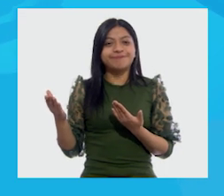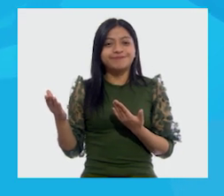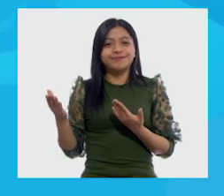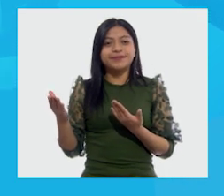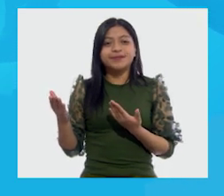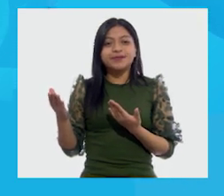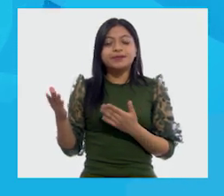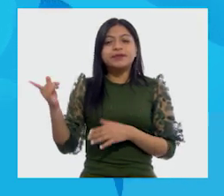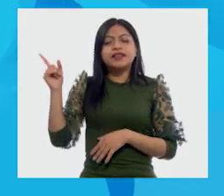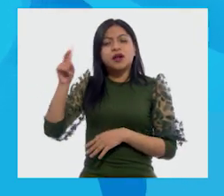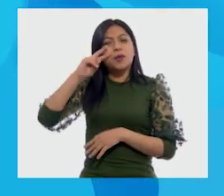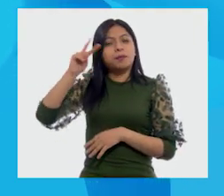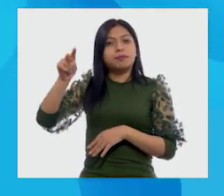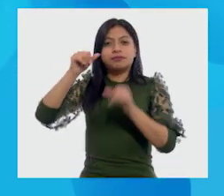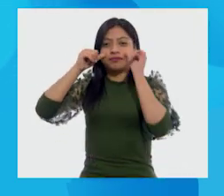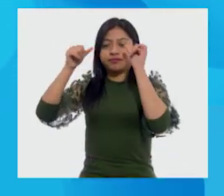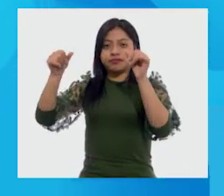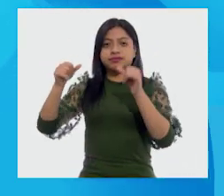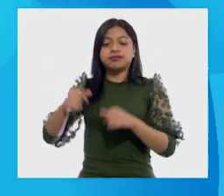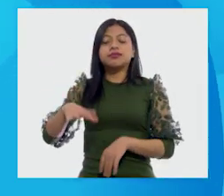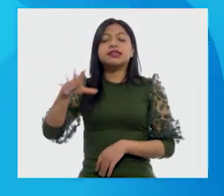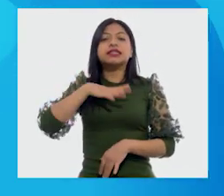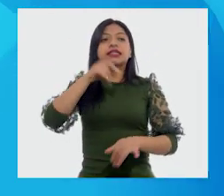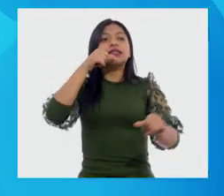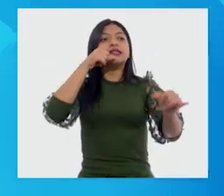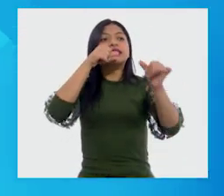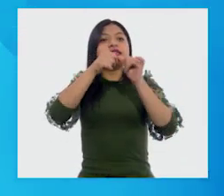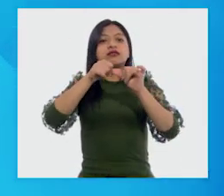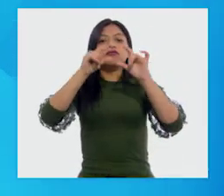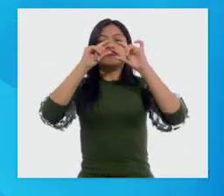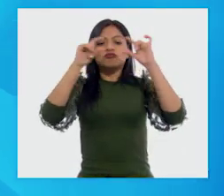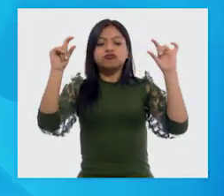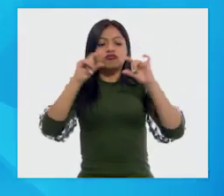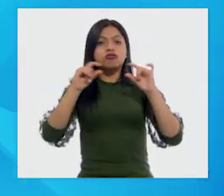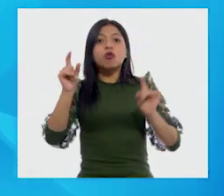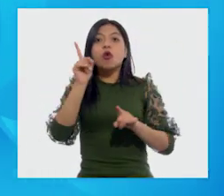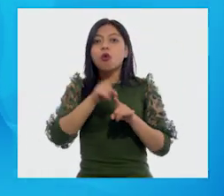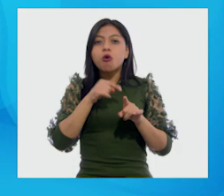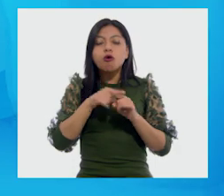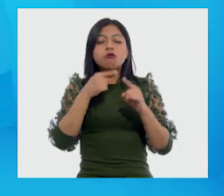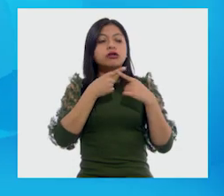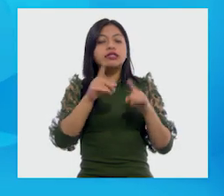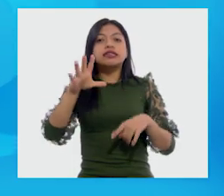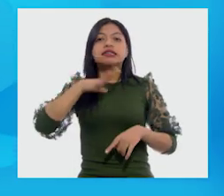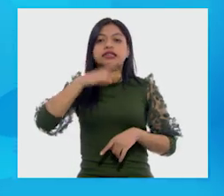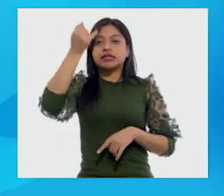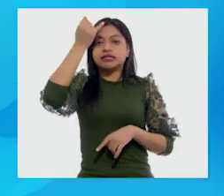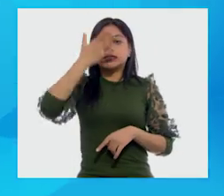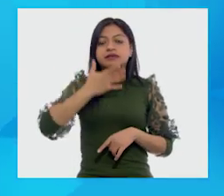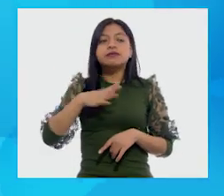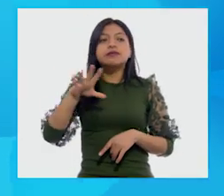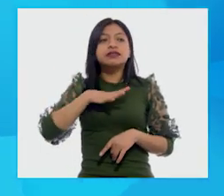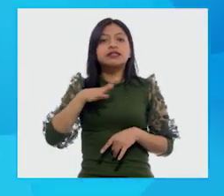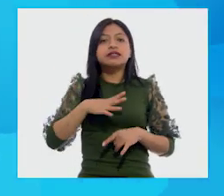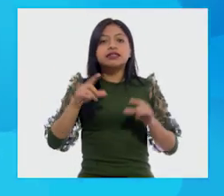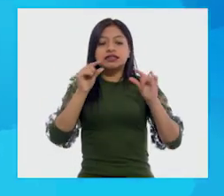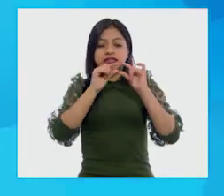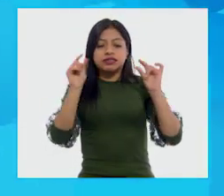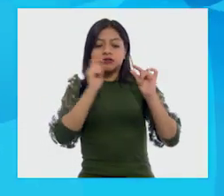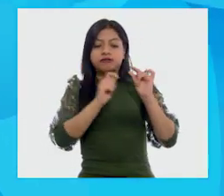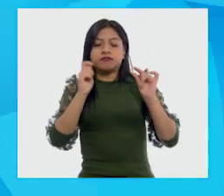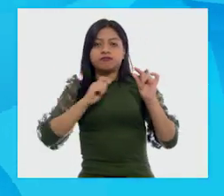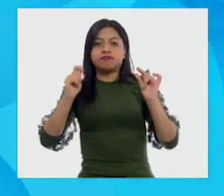entonces, quiero que veas que están las letras de diferente color, hay imágenes, hay un texto.